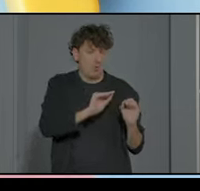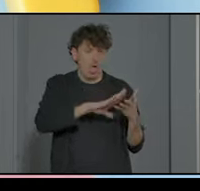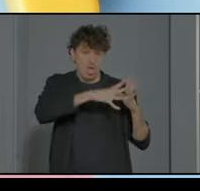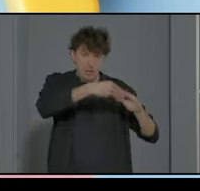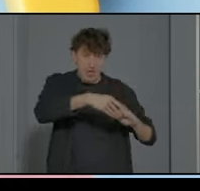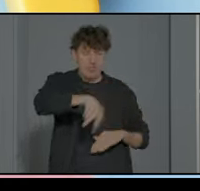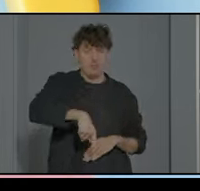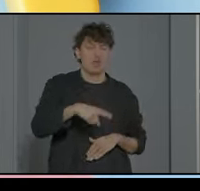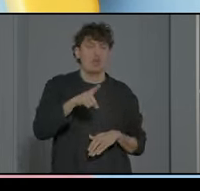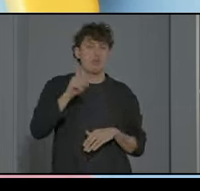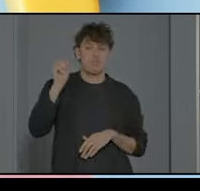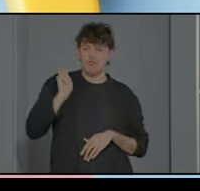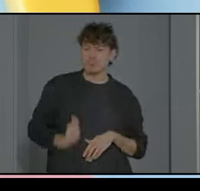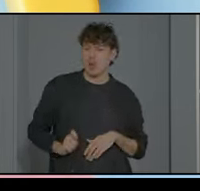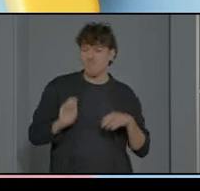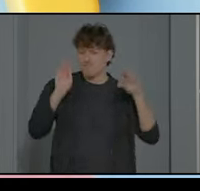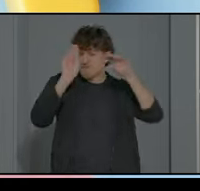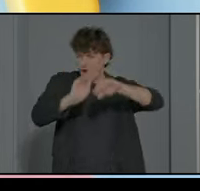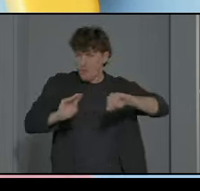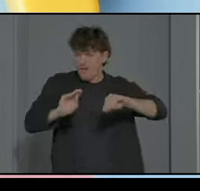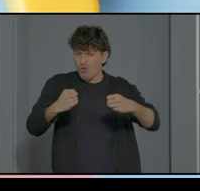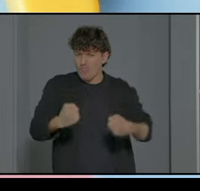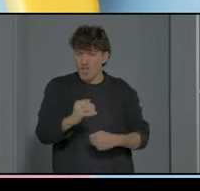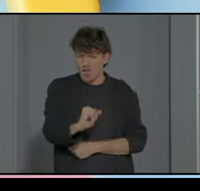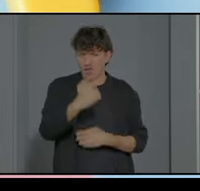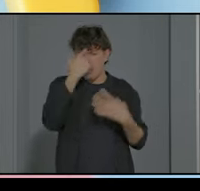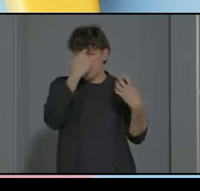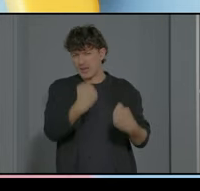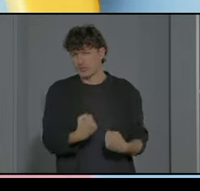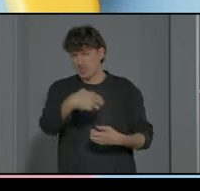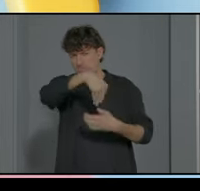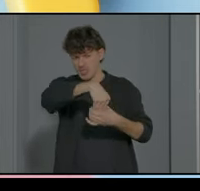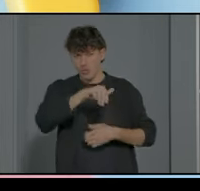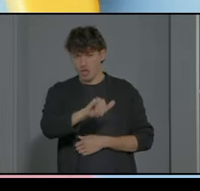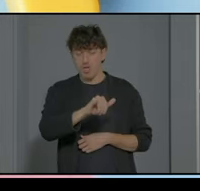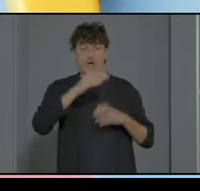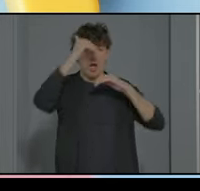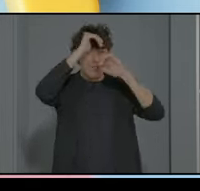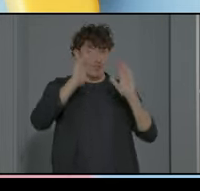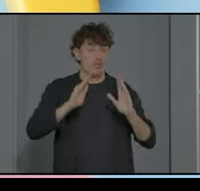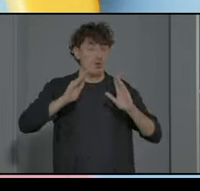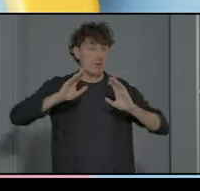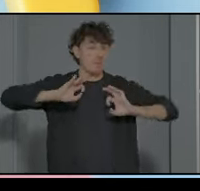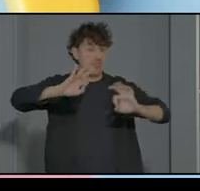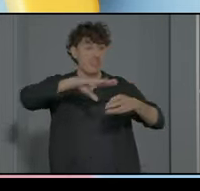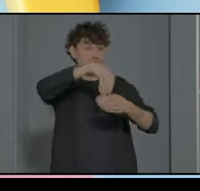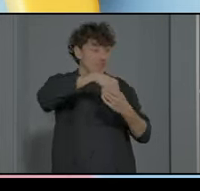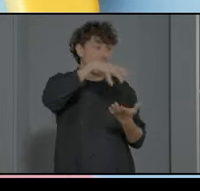profesionales formados y expertos ¿vale? repito atención especializada en el centro ordinario que es un poco